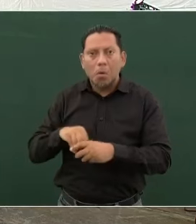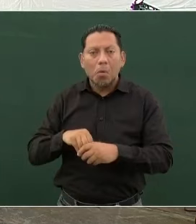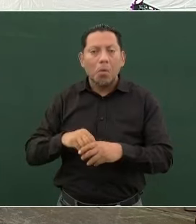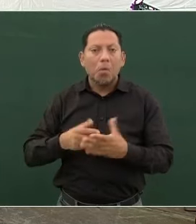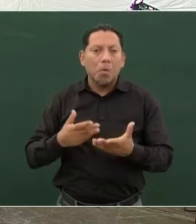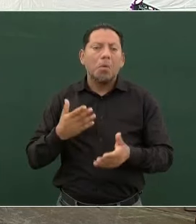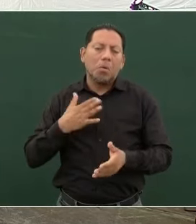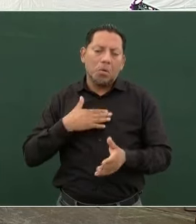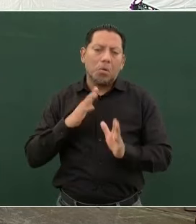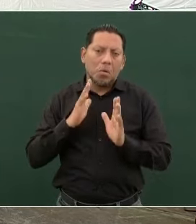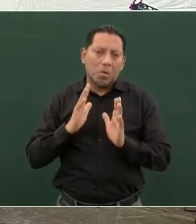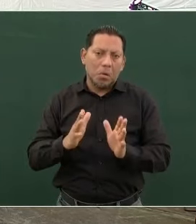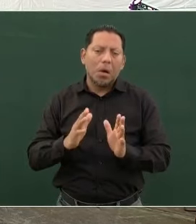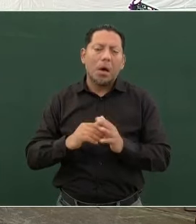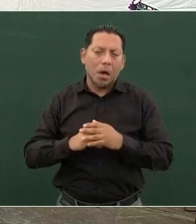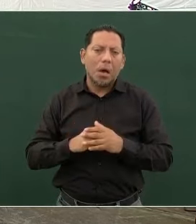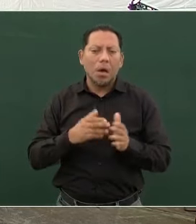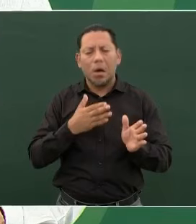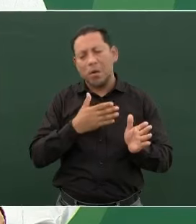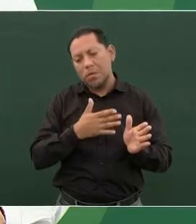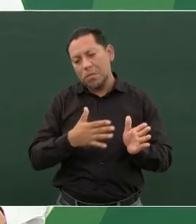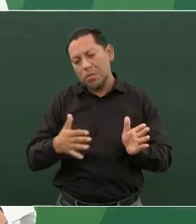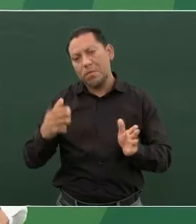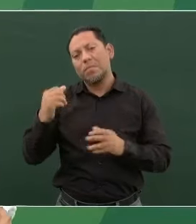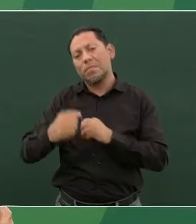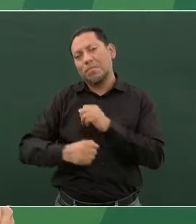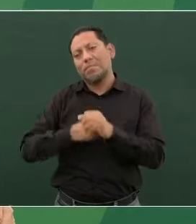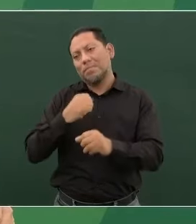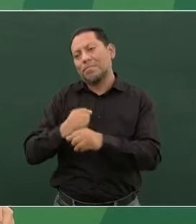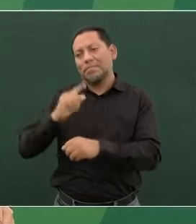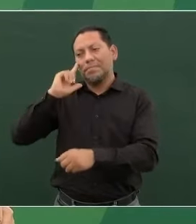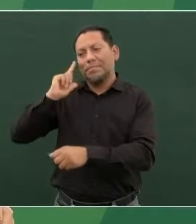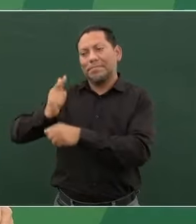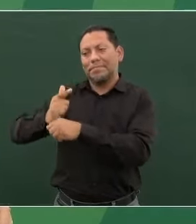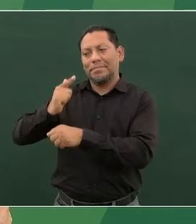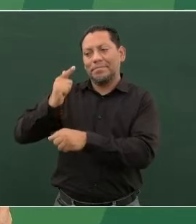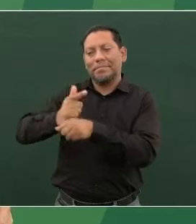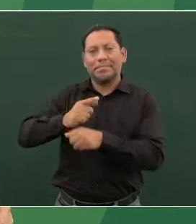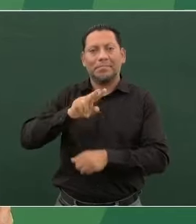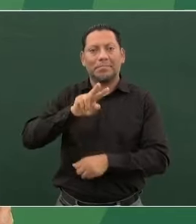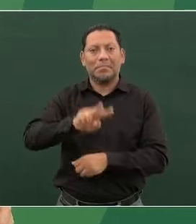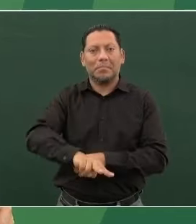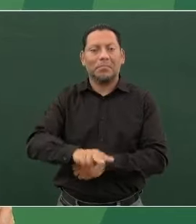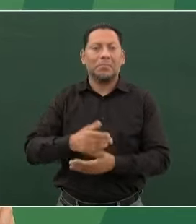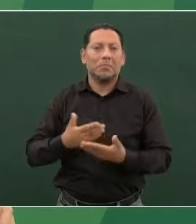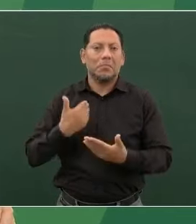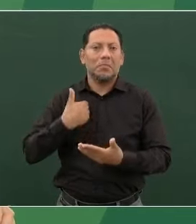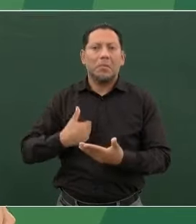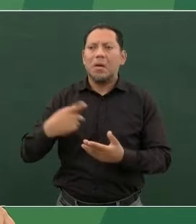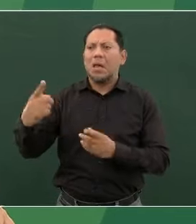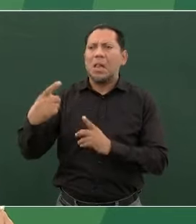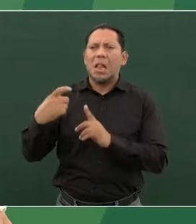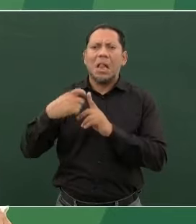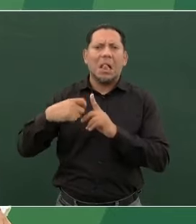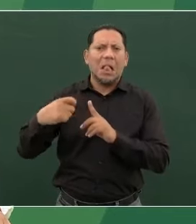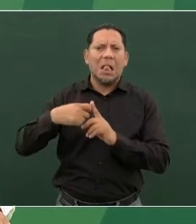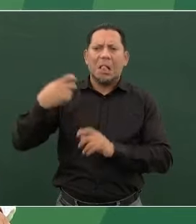ya llevo algún tiempo siendo calumniado